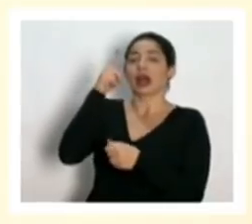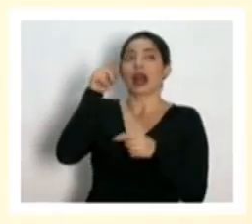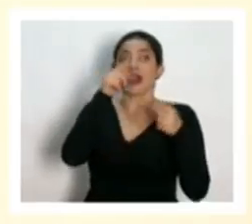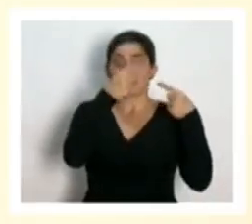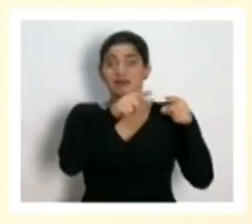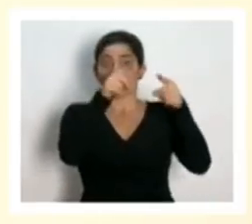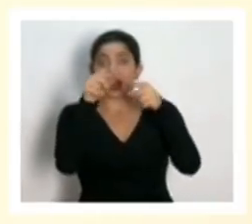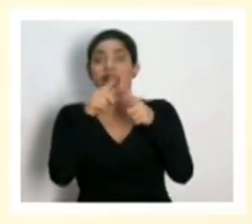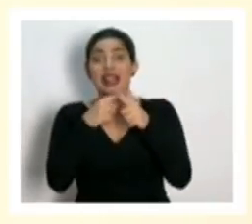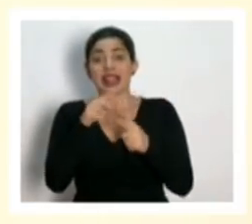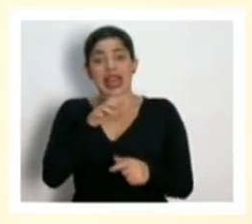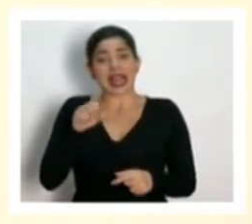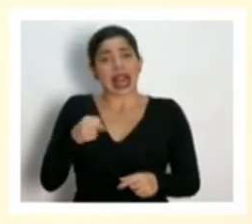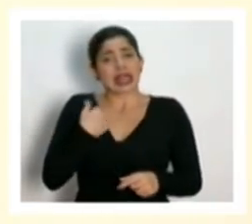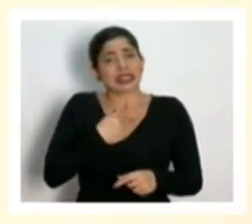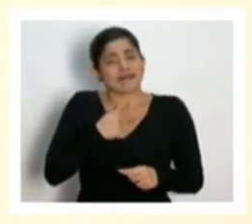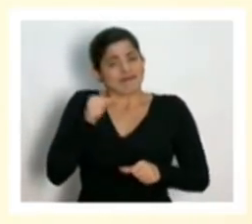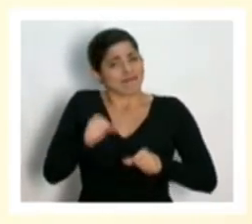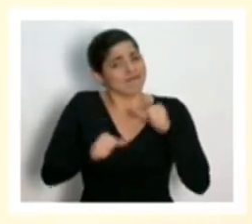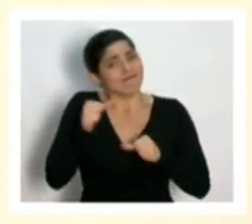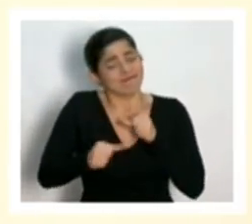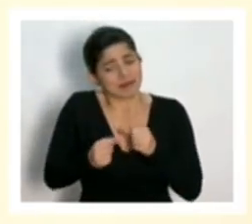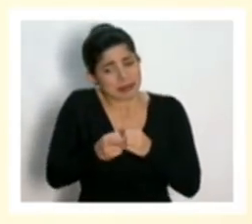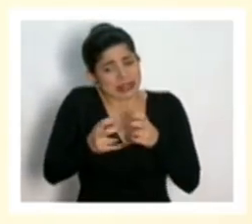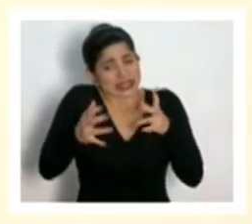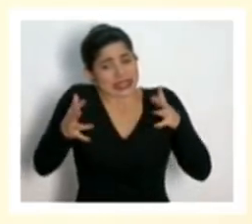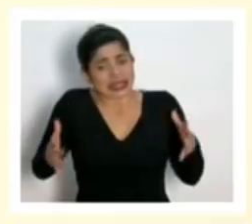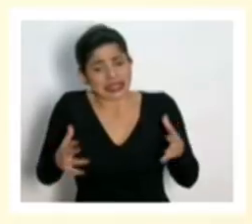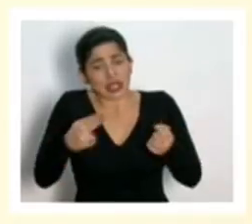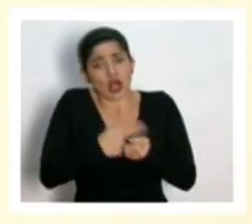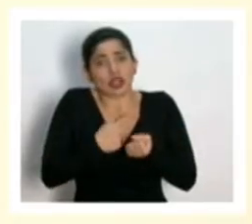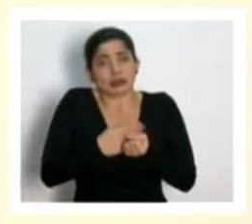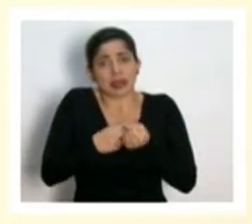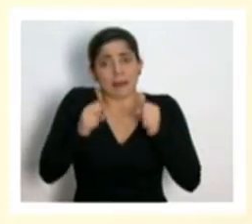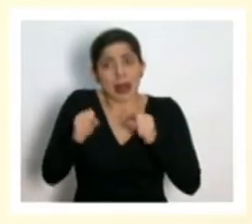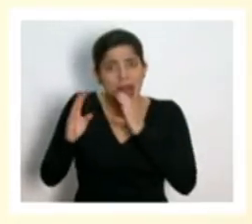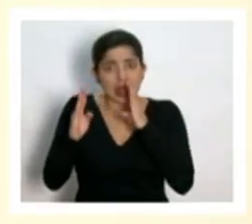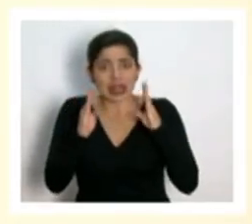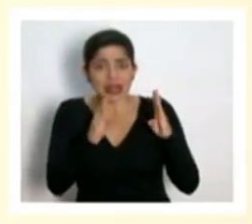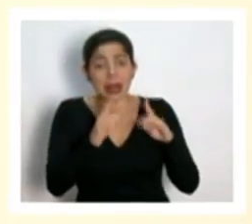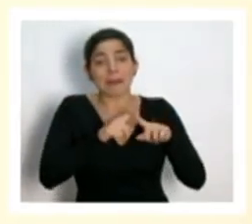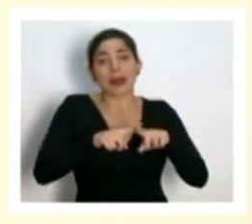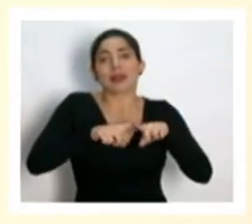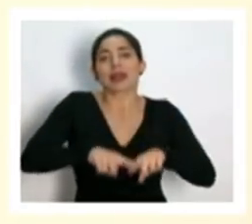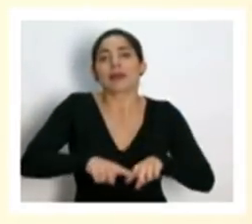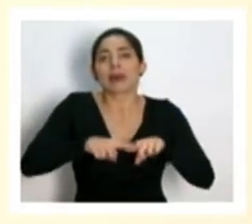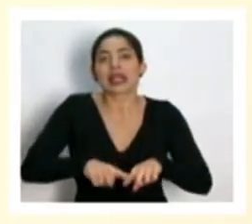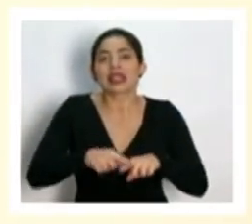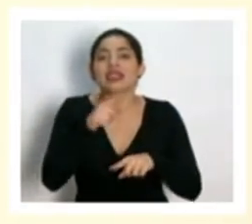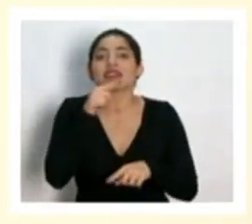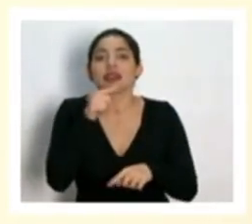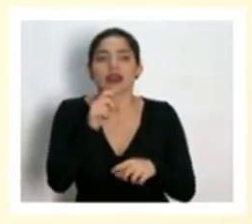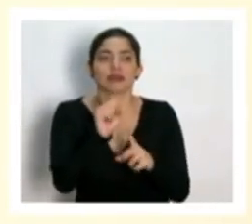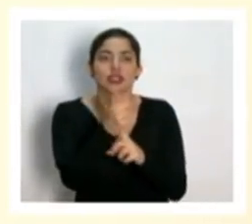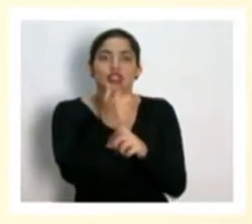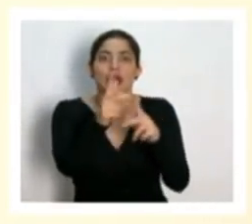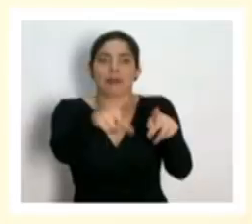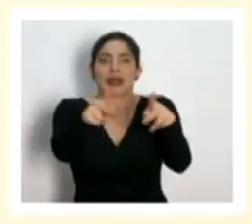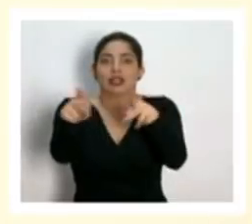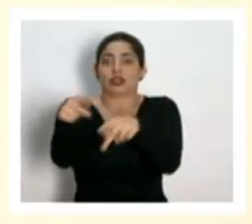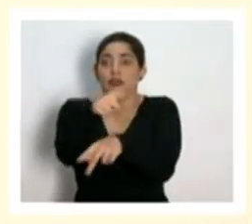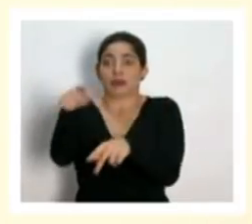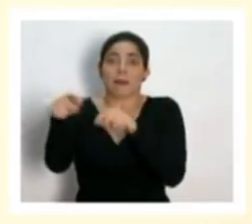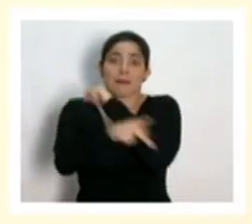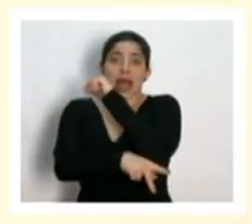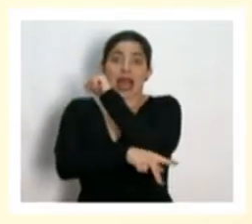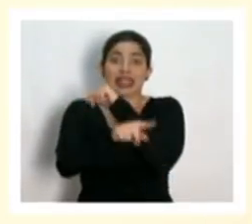hacer todo lo posible por aumentar la capacidad hospitalaria, pero depende de la respuesta social de nuestro país